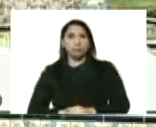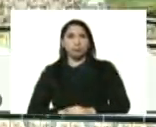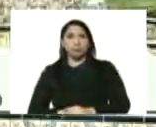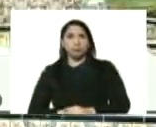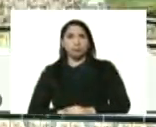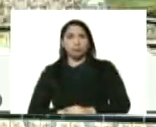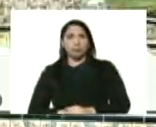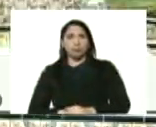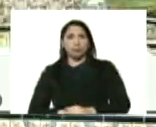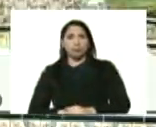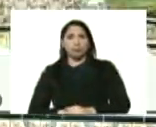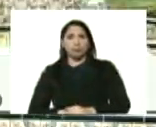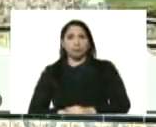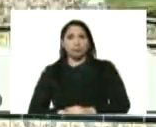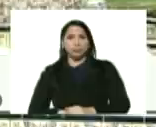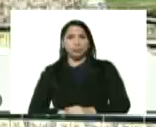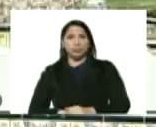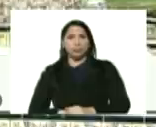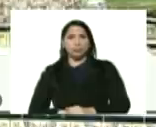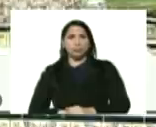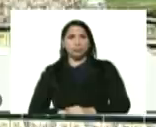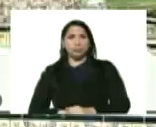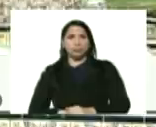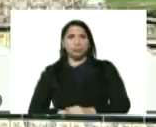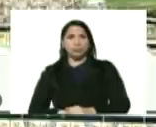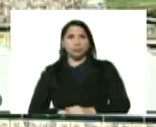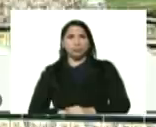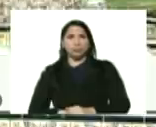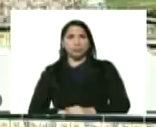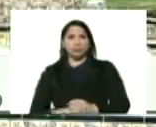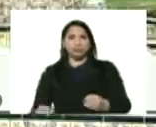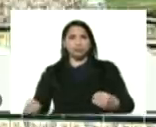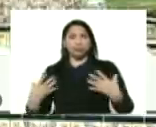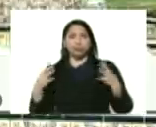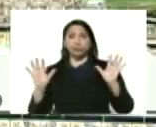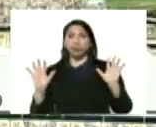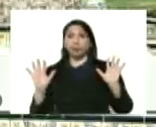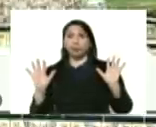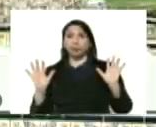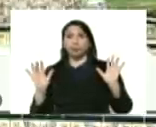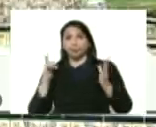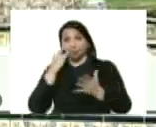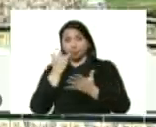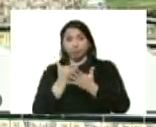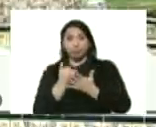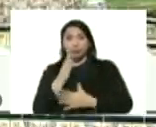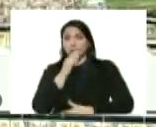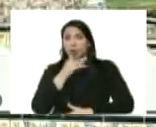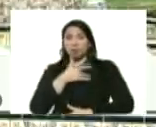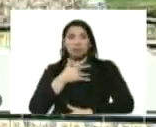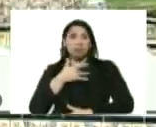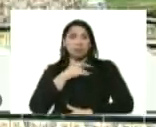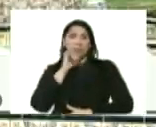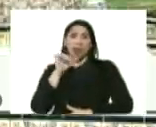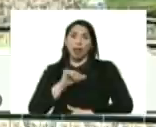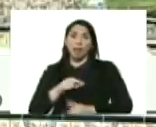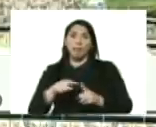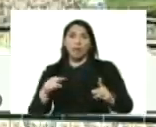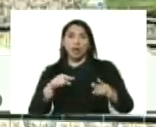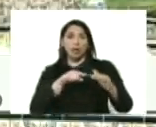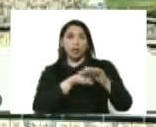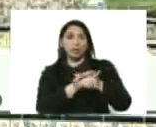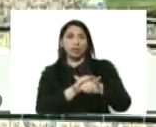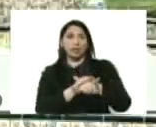su infección. Está asintomática y está